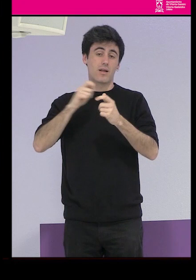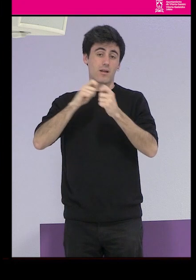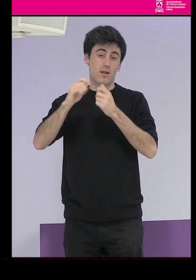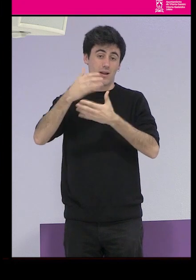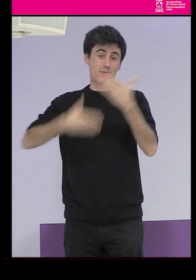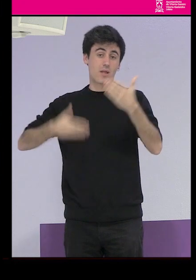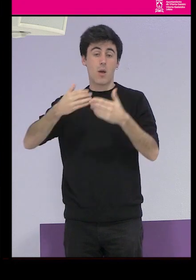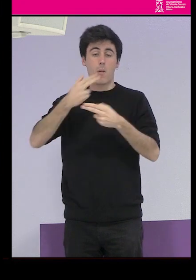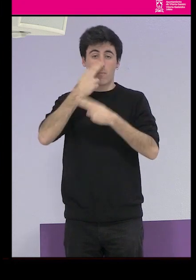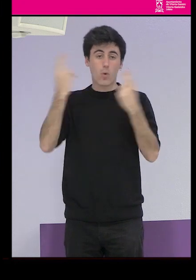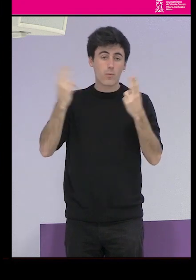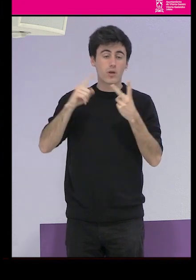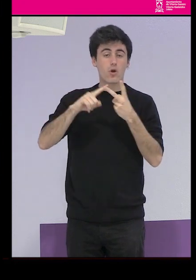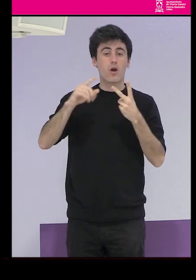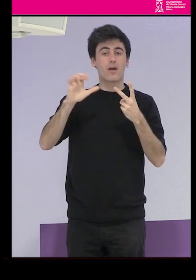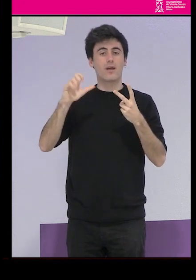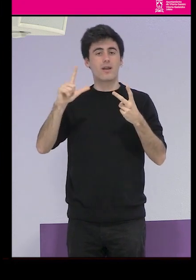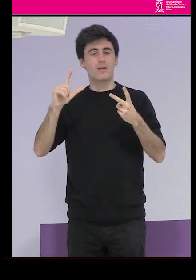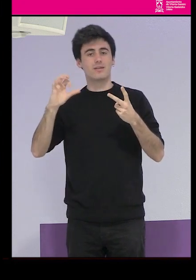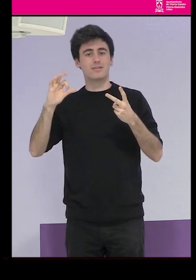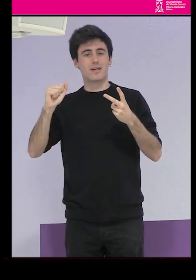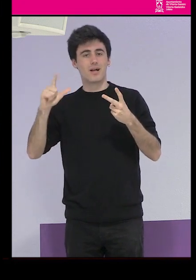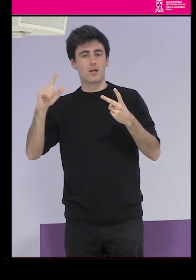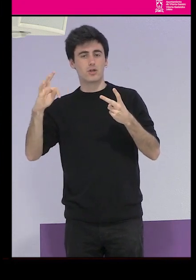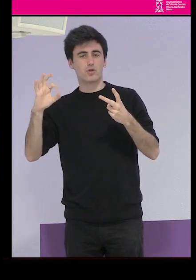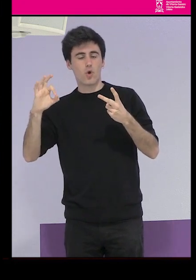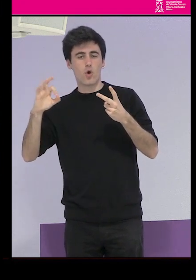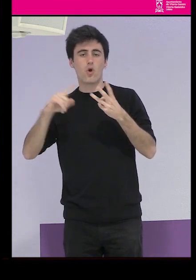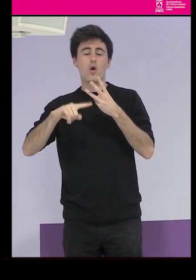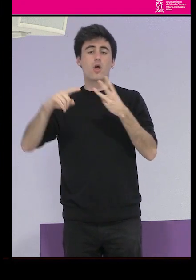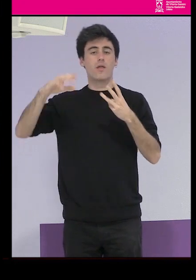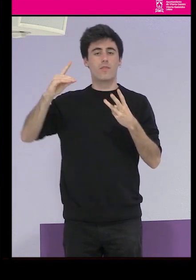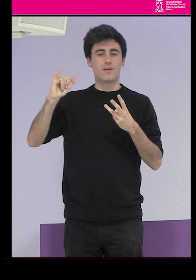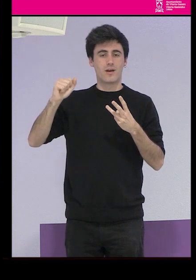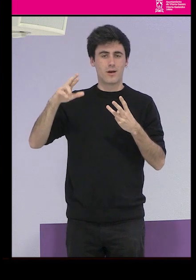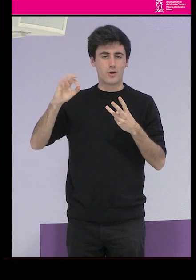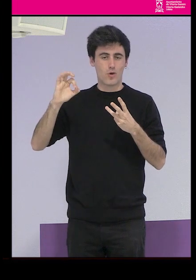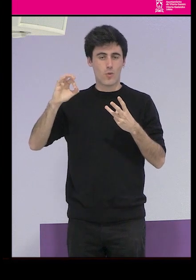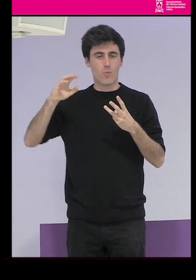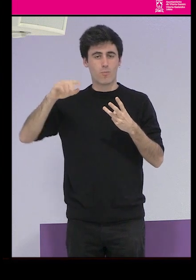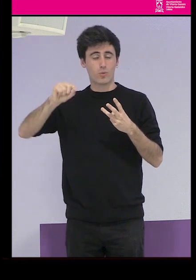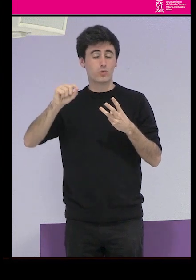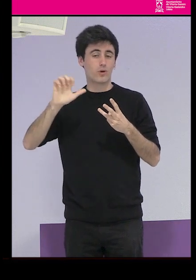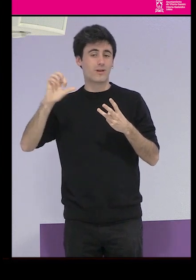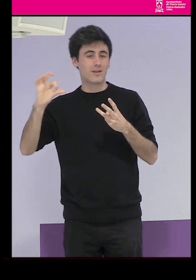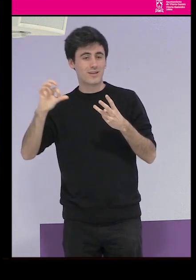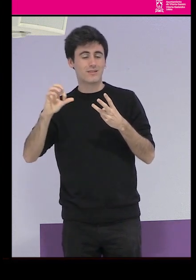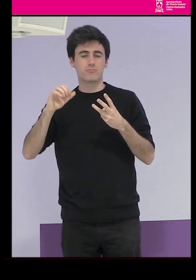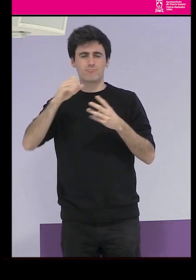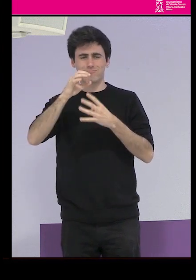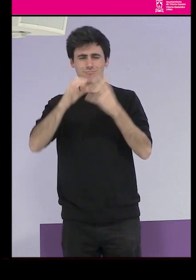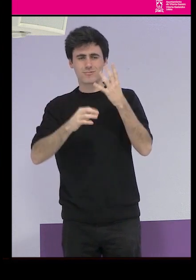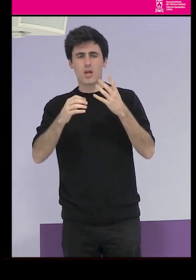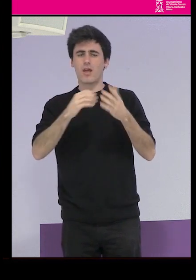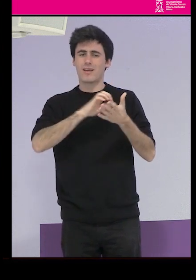El Salto, en ZGXT.es, en La Marea, en el Diario.es. También aquí hay una nota y